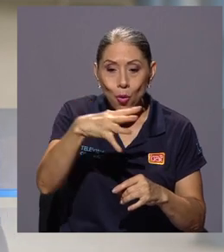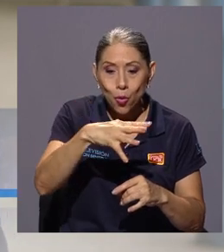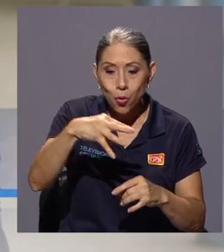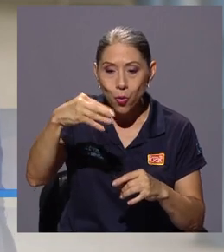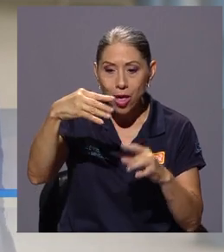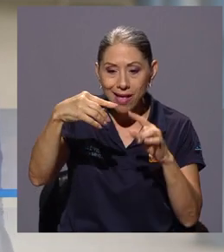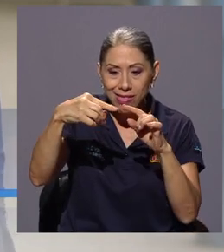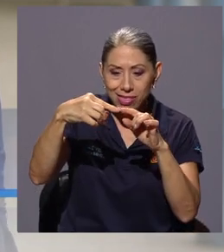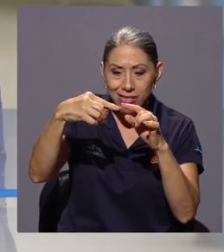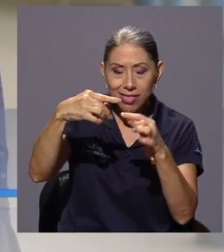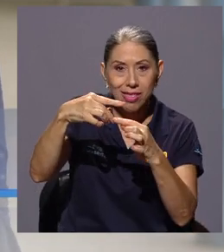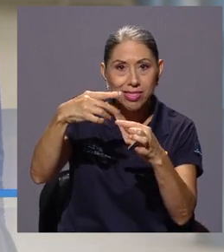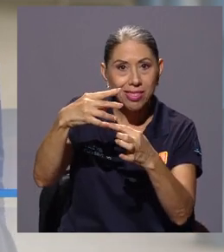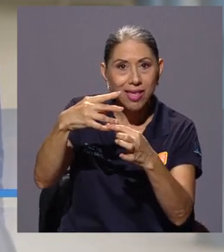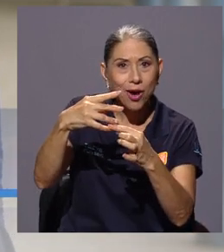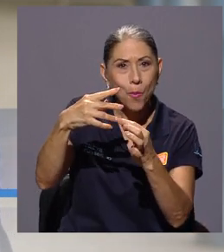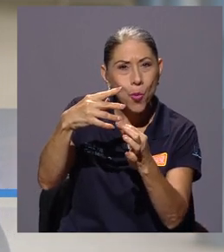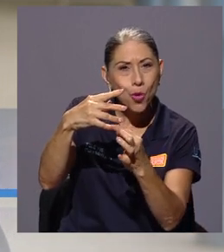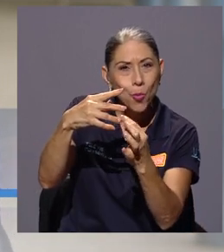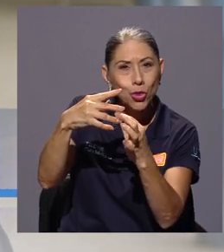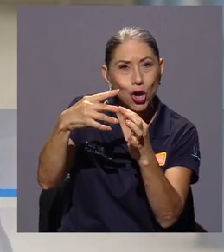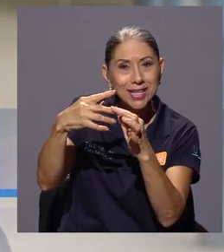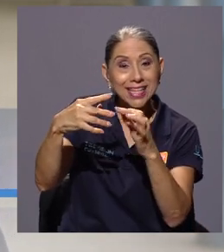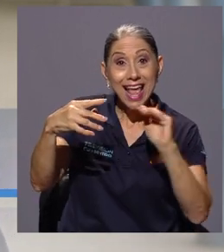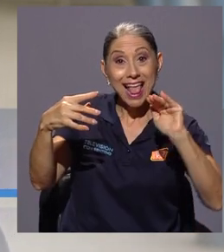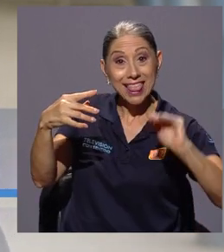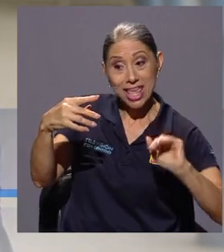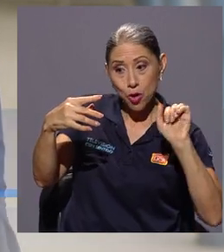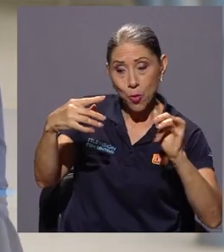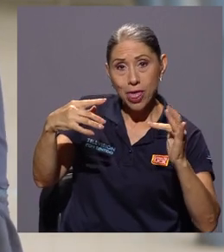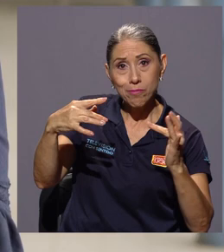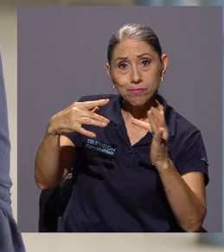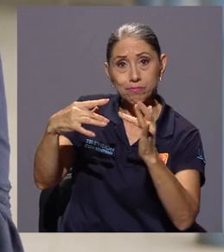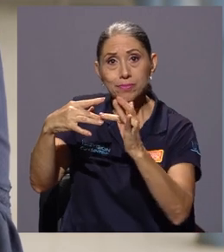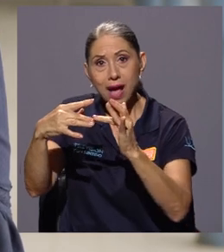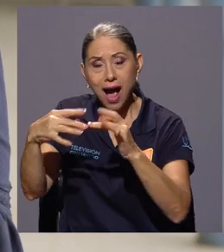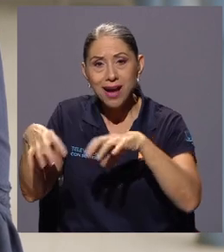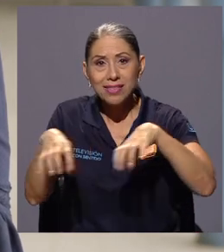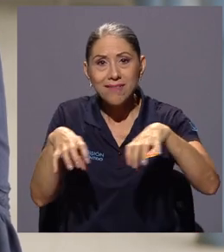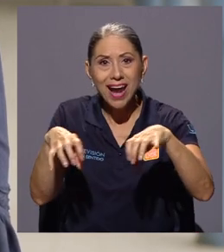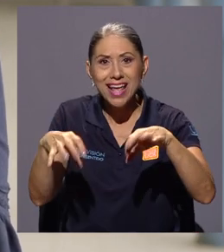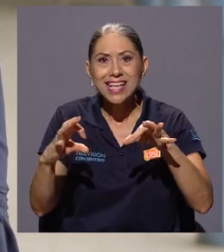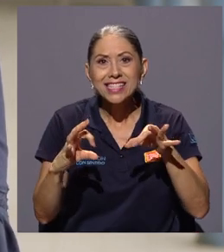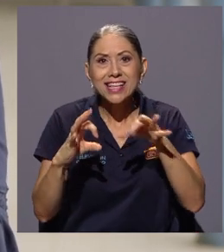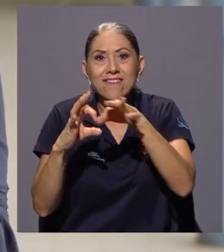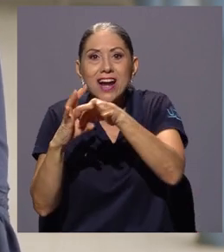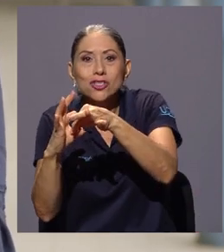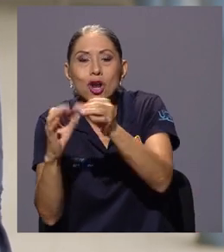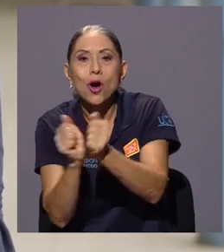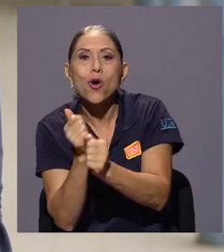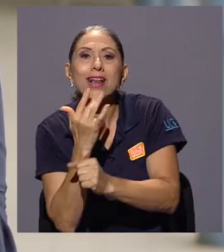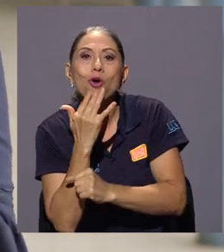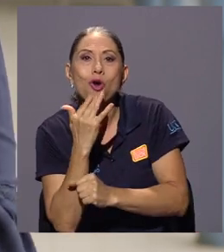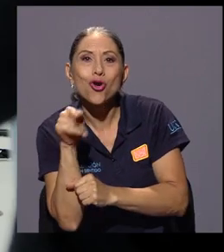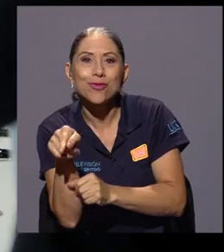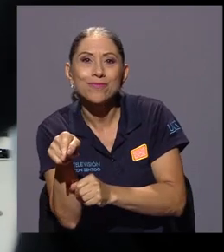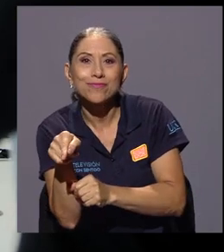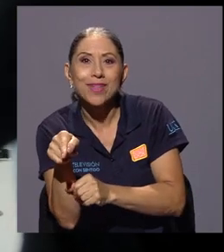tentáculos las terminaciones, unos switches, unos botones que el niño puede activar y se relaciona con el color del